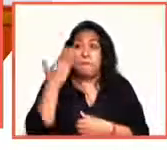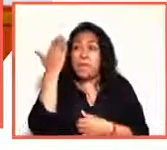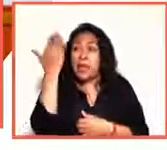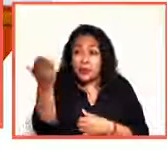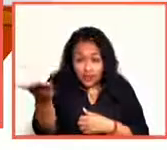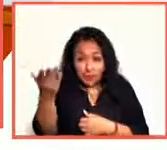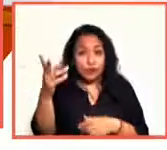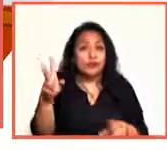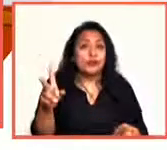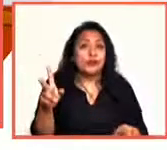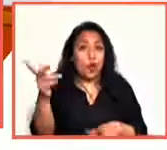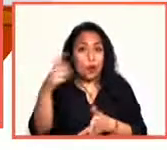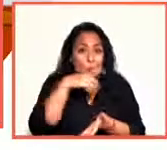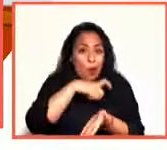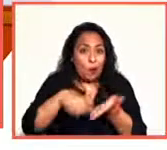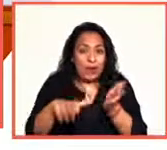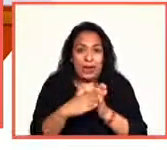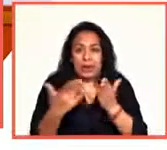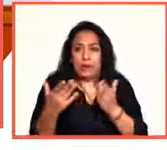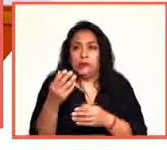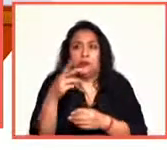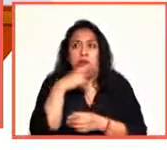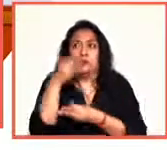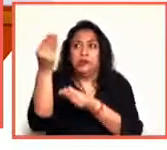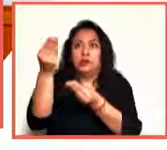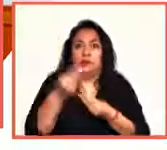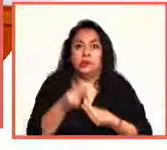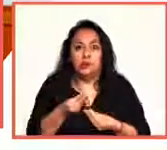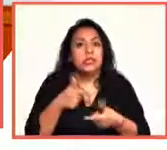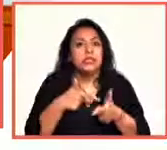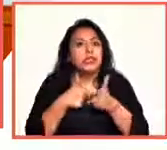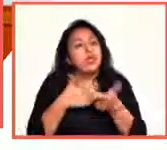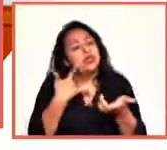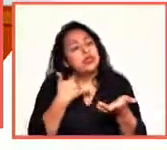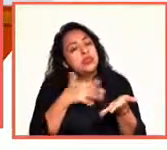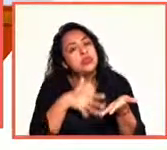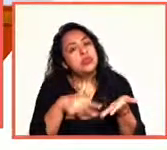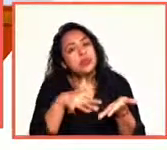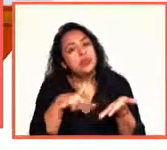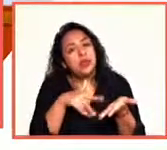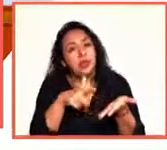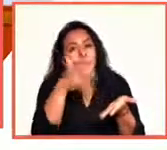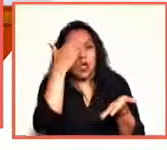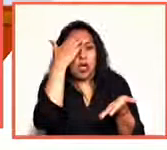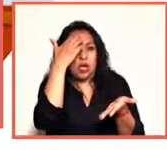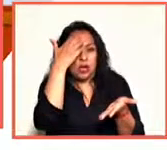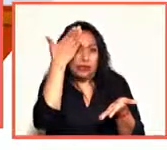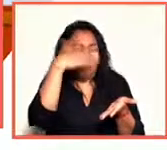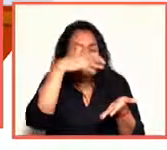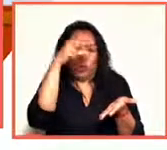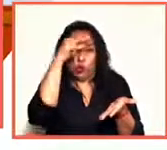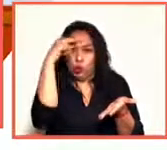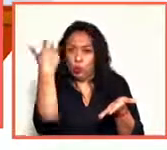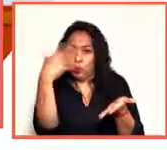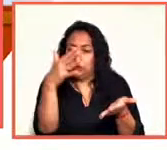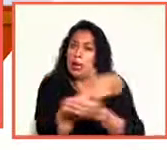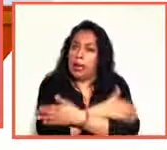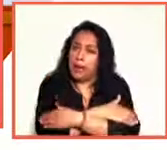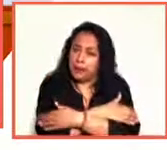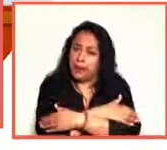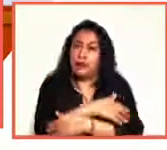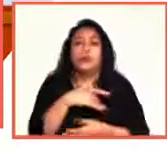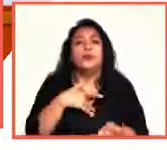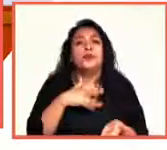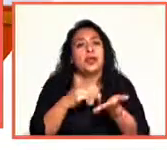para tenerlo a la brevedad y seguir disfrutando tus conocimientos y tus apiencias, mi estimado David. Un fuerte abrazo. Gracias.